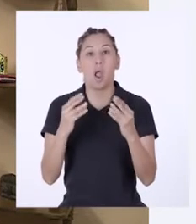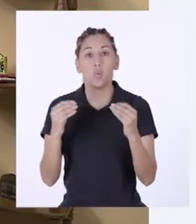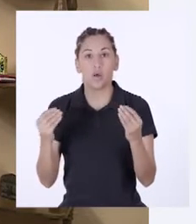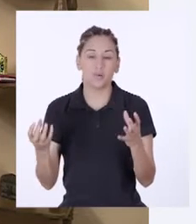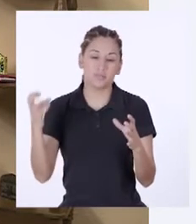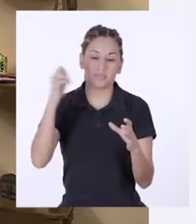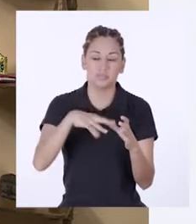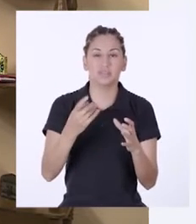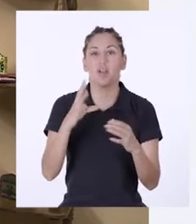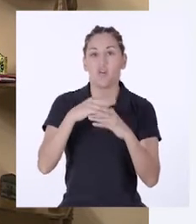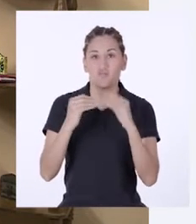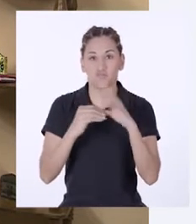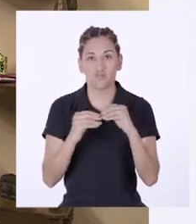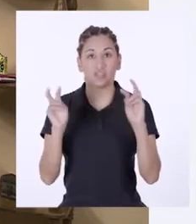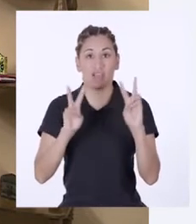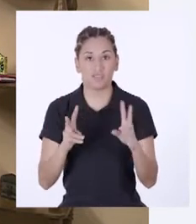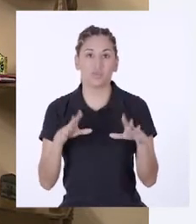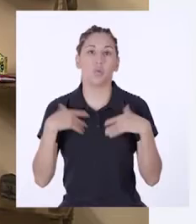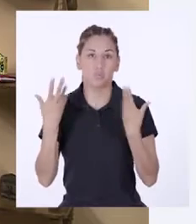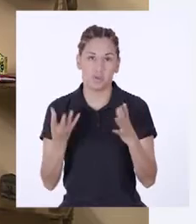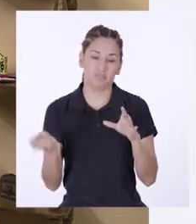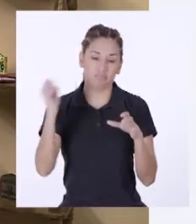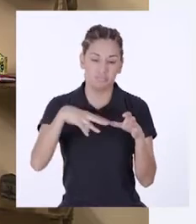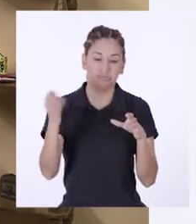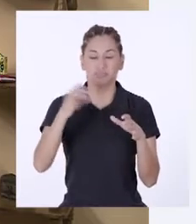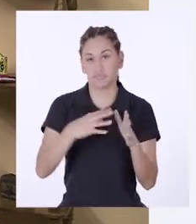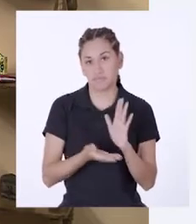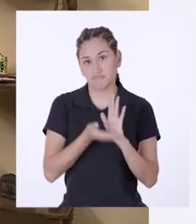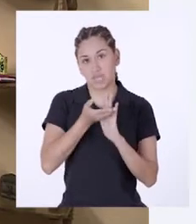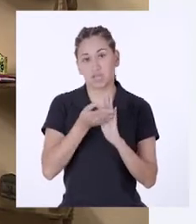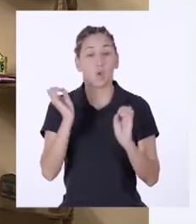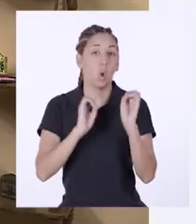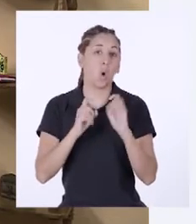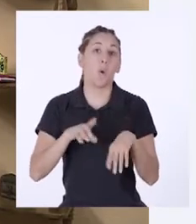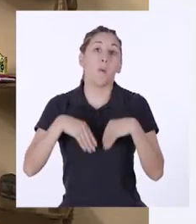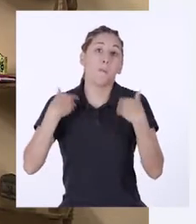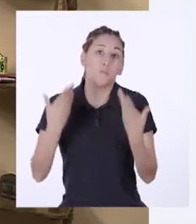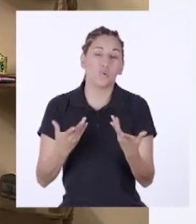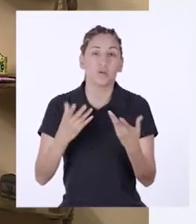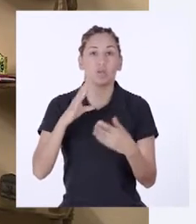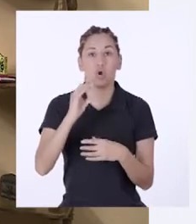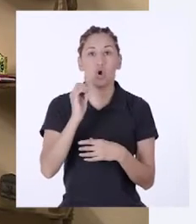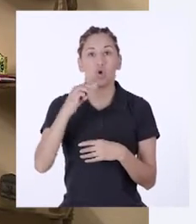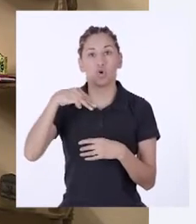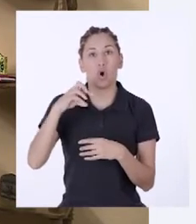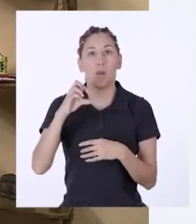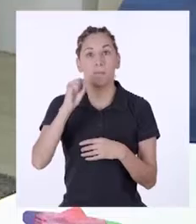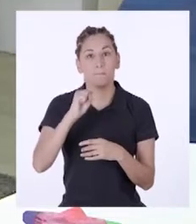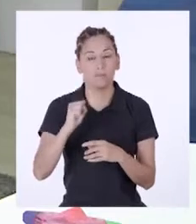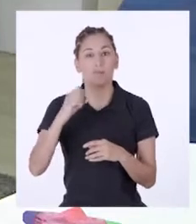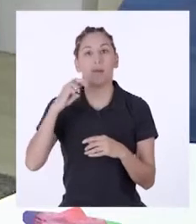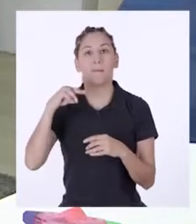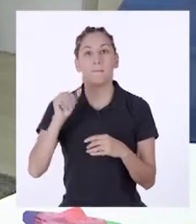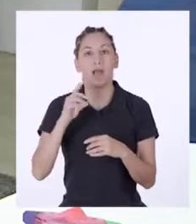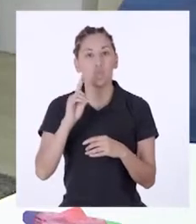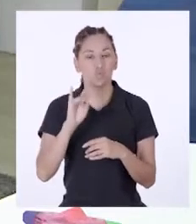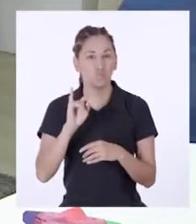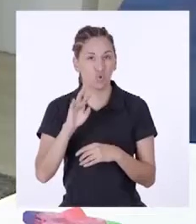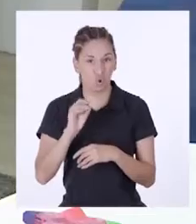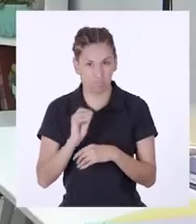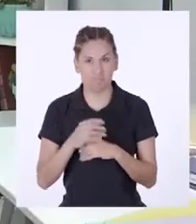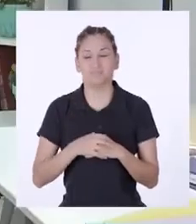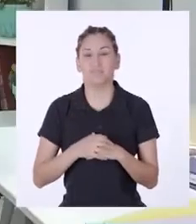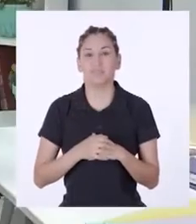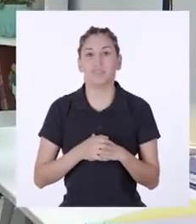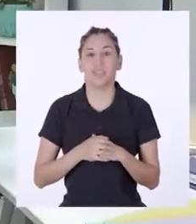húmedos, como restos de fruta o verduras. O si es posible, un poco de compost maduro. ¡Genial!